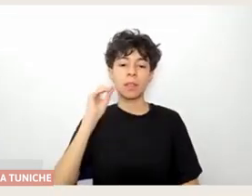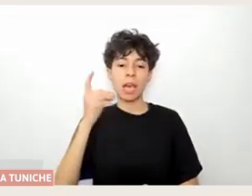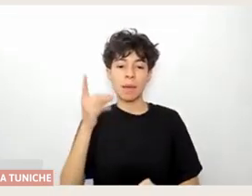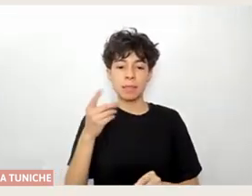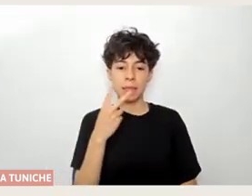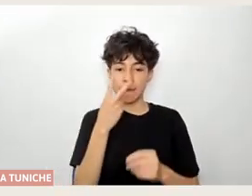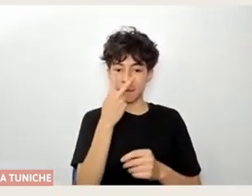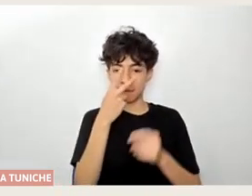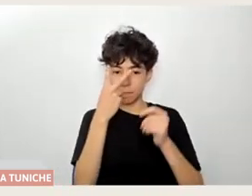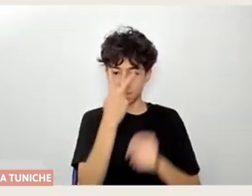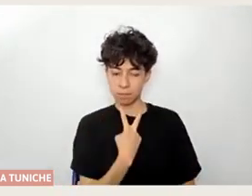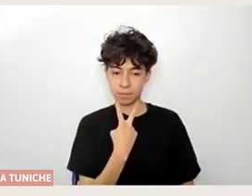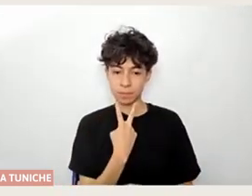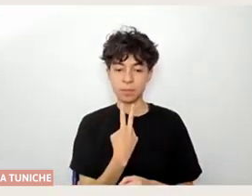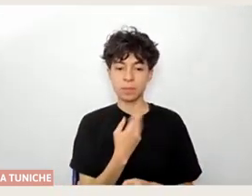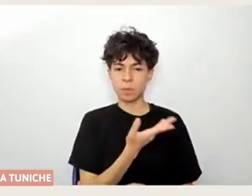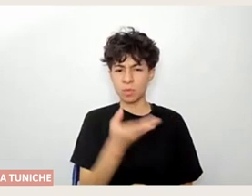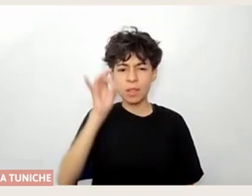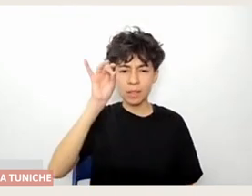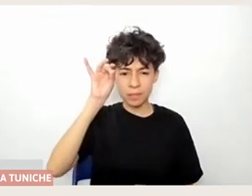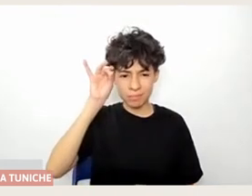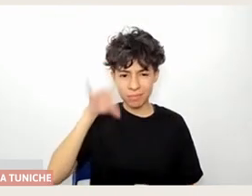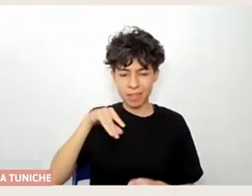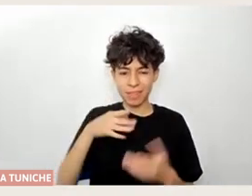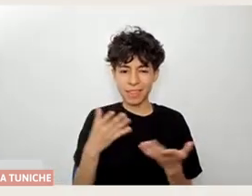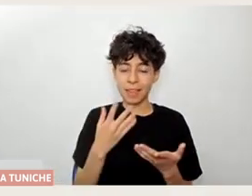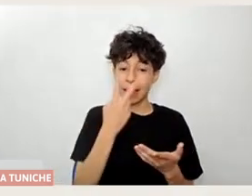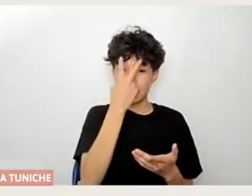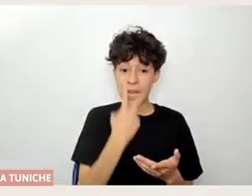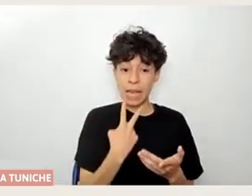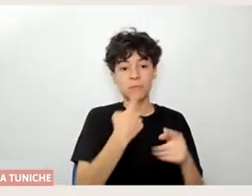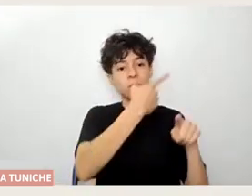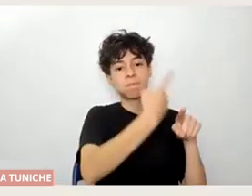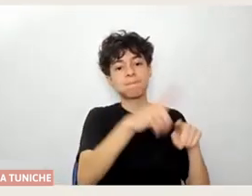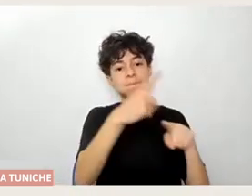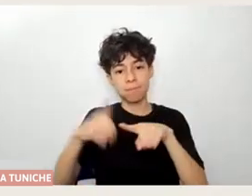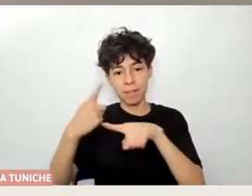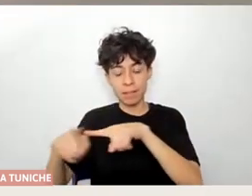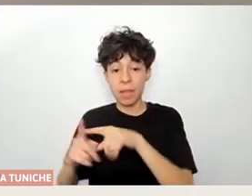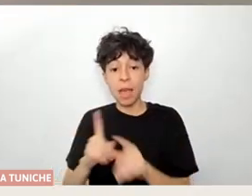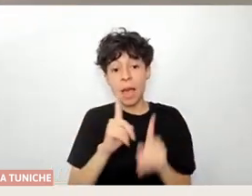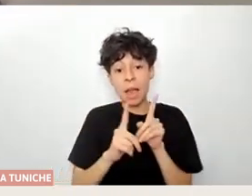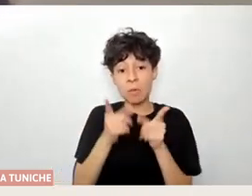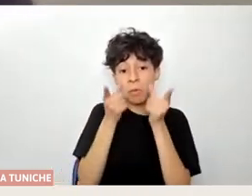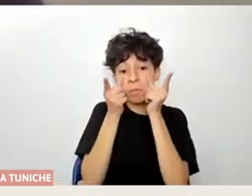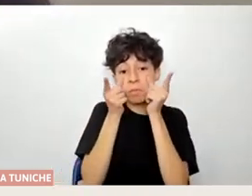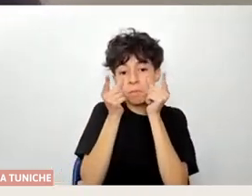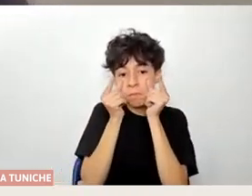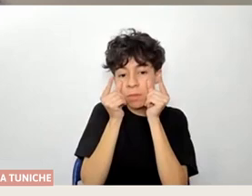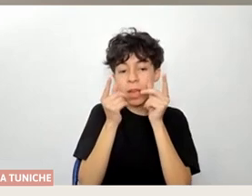como ustedes saben, hay distintos tipos de funcionalidad visual. Entonces, algunas personas tienen baja visión como Diana,